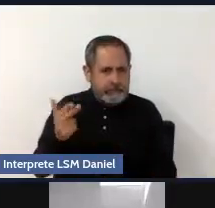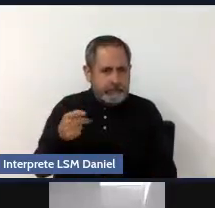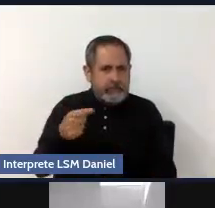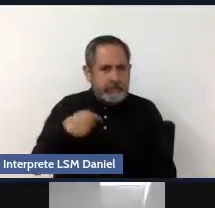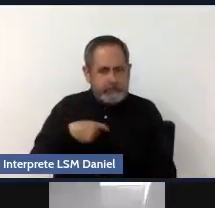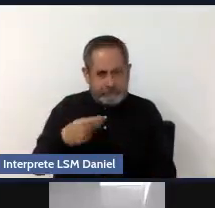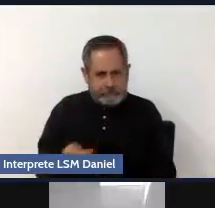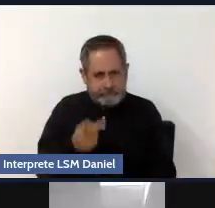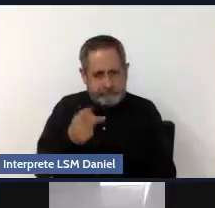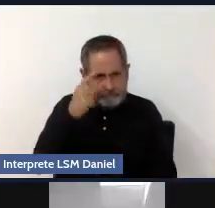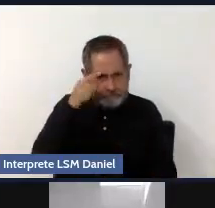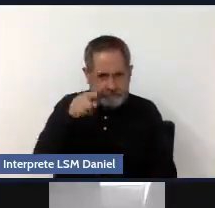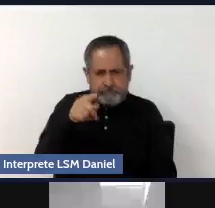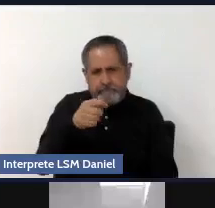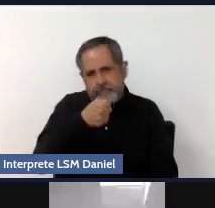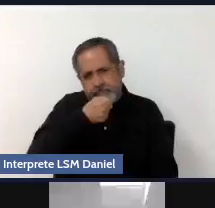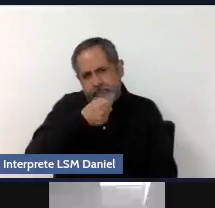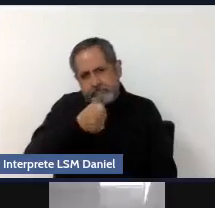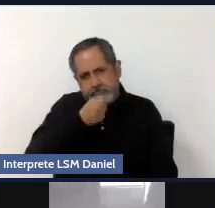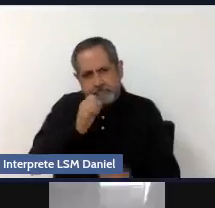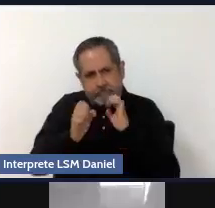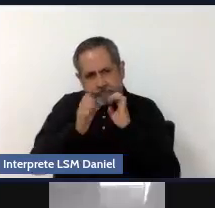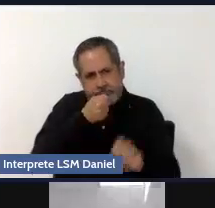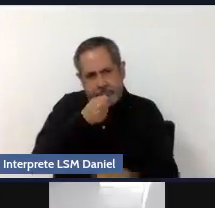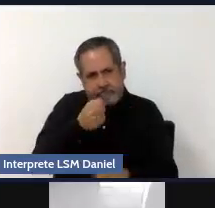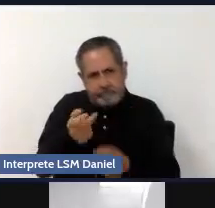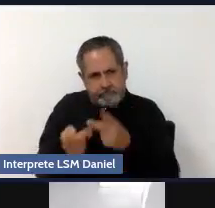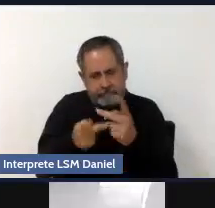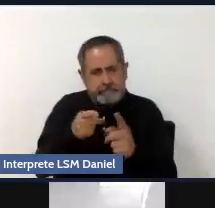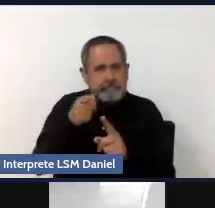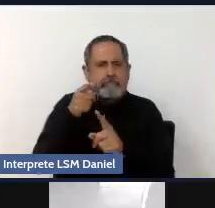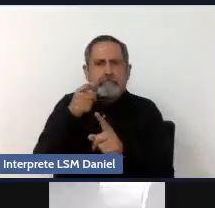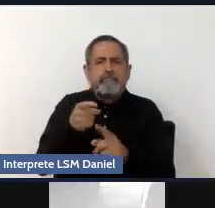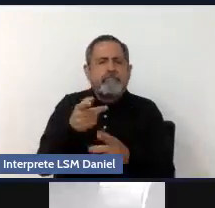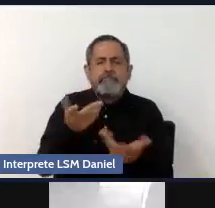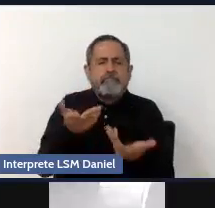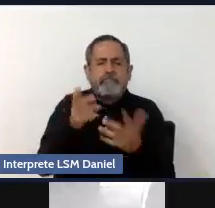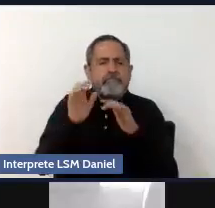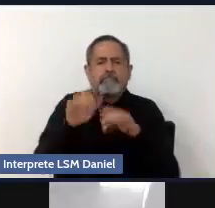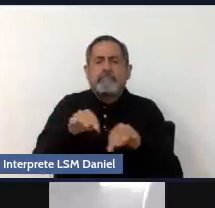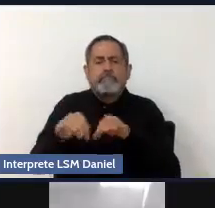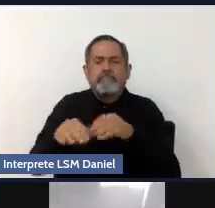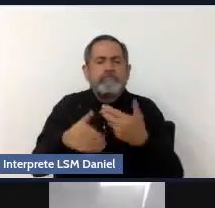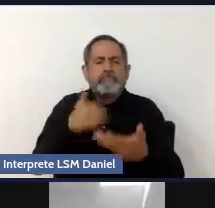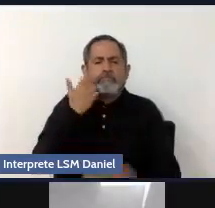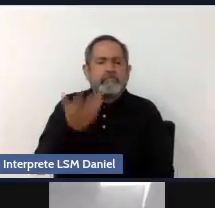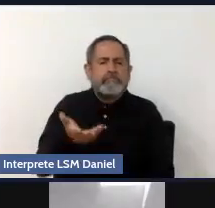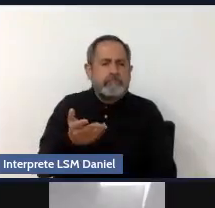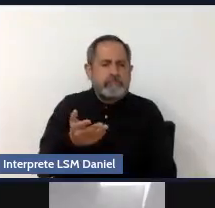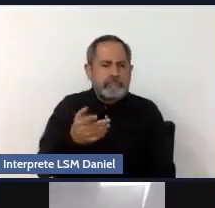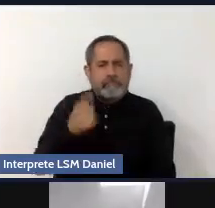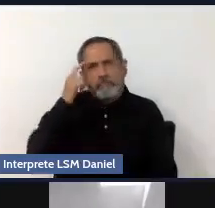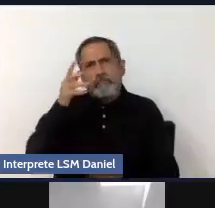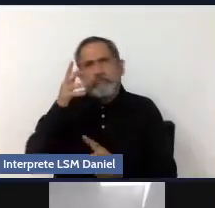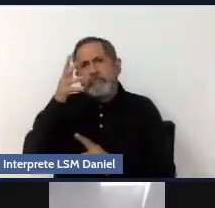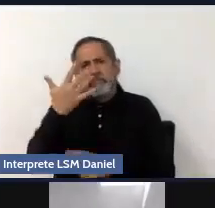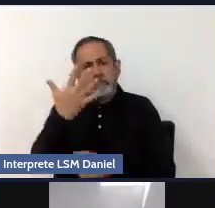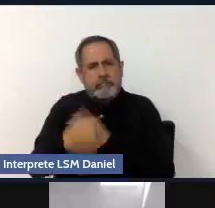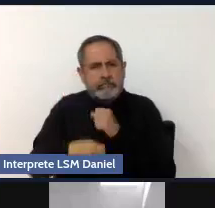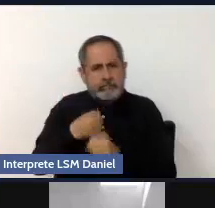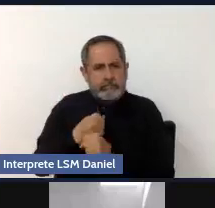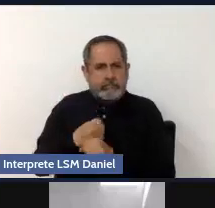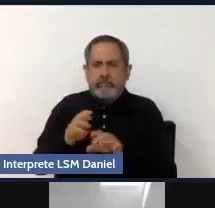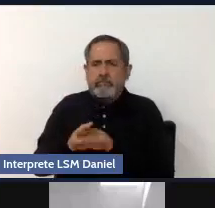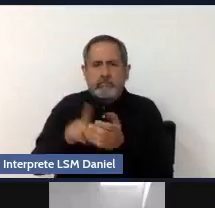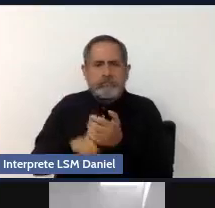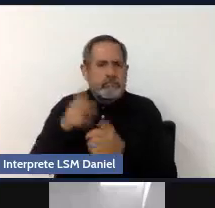hacíamos en las entrevistas a quienes iban a solicitar empleo era como se veían en cinco años o en diez